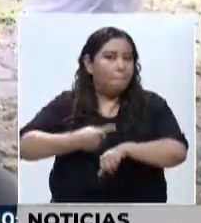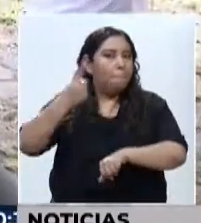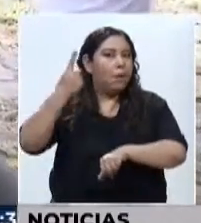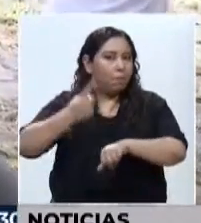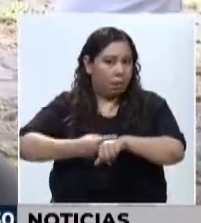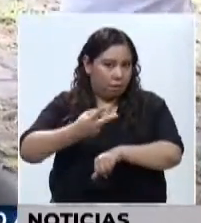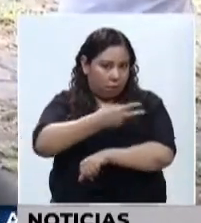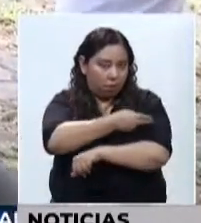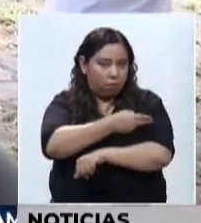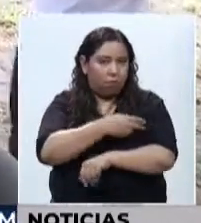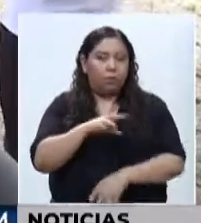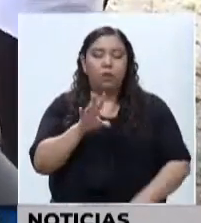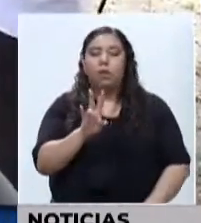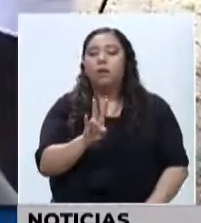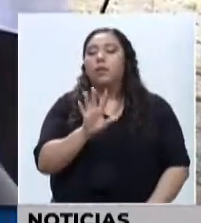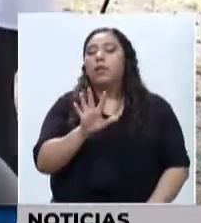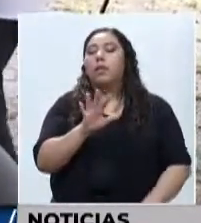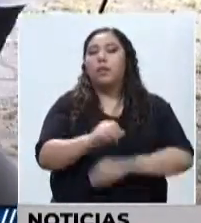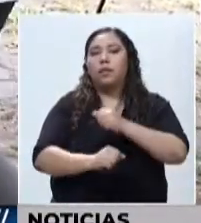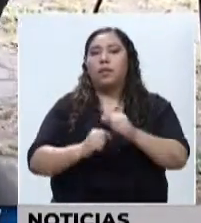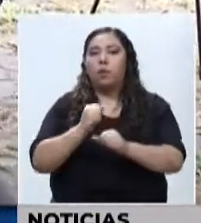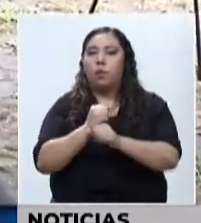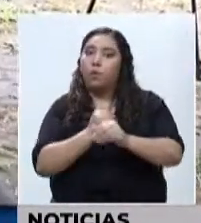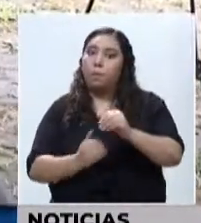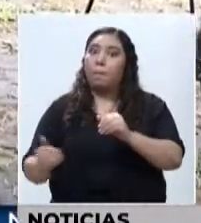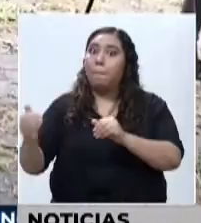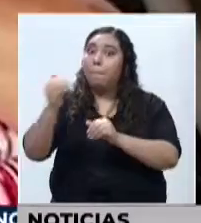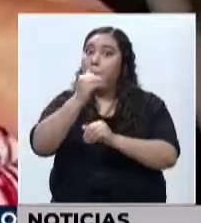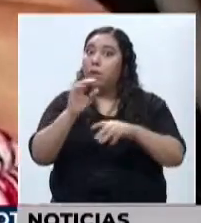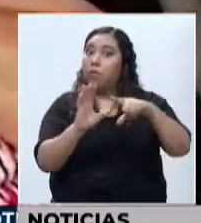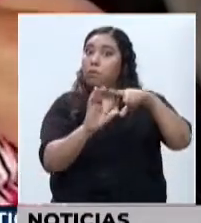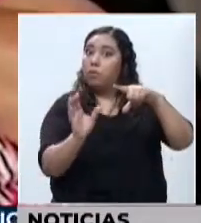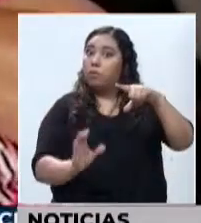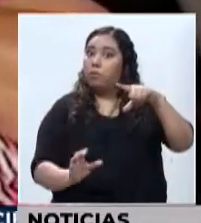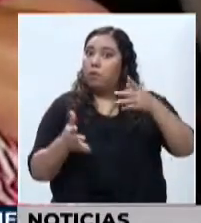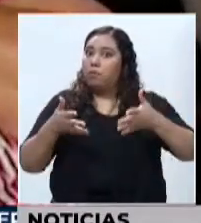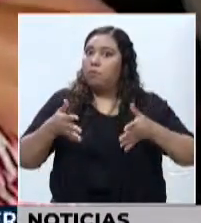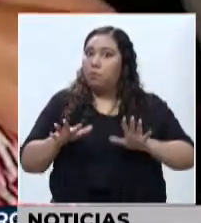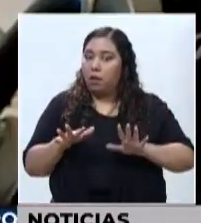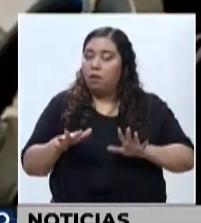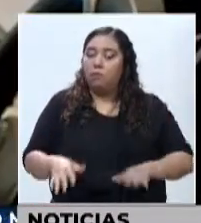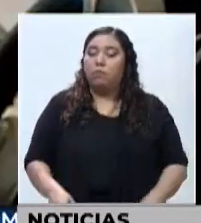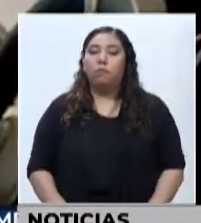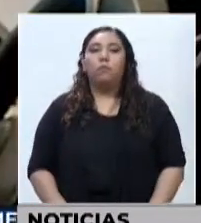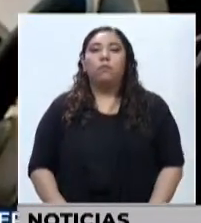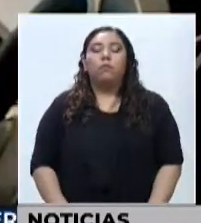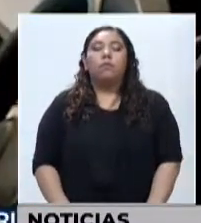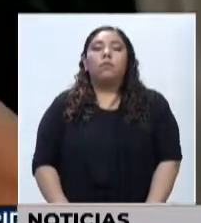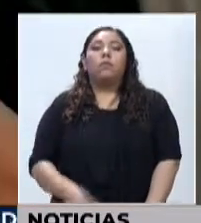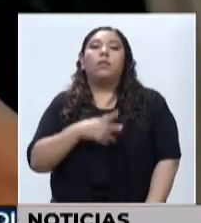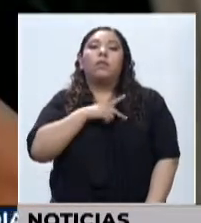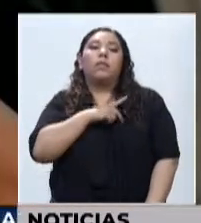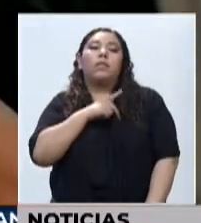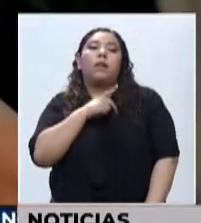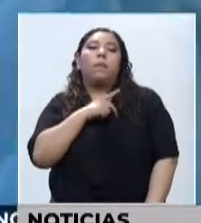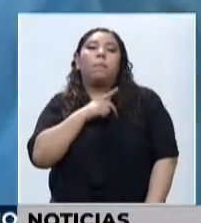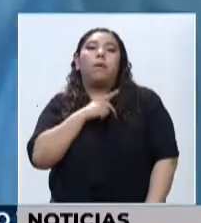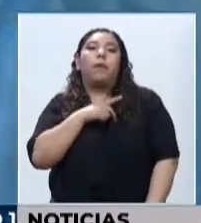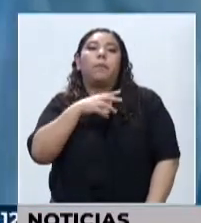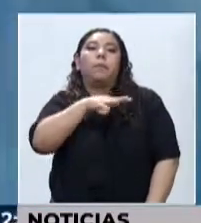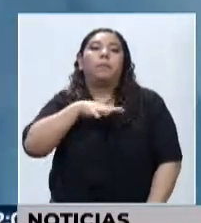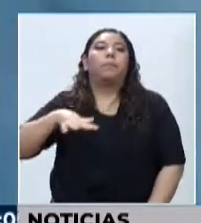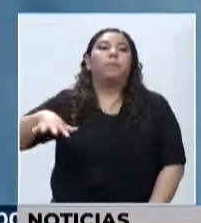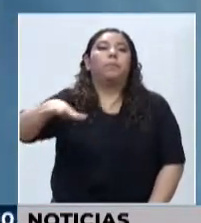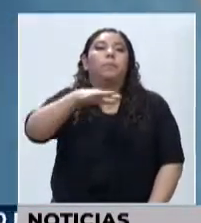mayores de 75 años en todo el departamento de Cortés. Las autoridades de la región metropolitana de San Pedro Sula tienen como meta